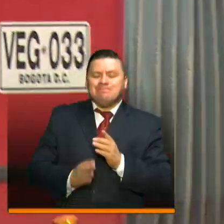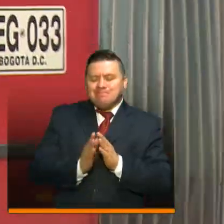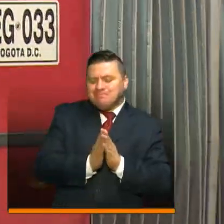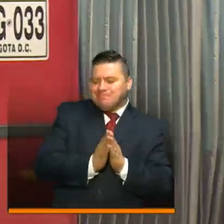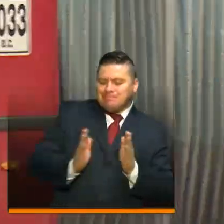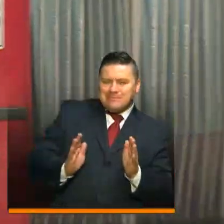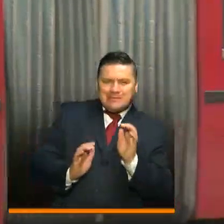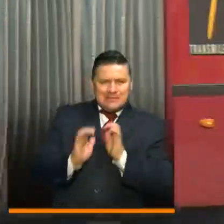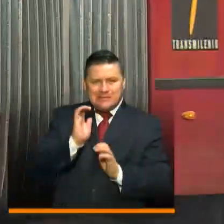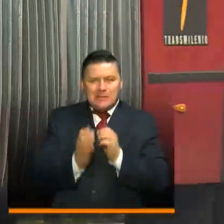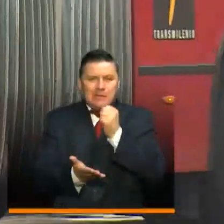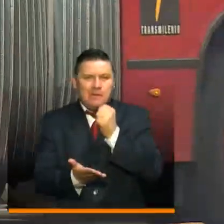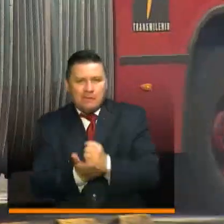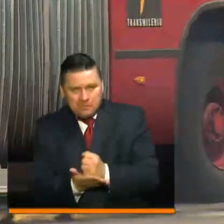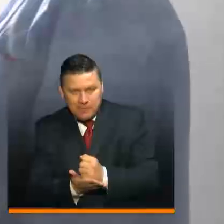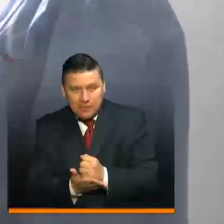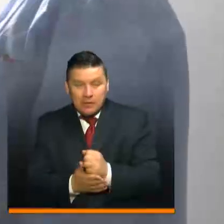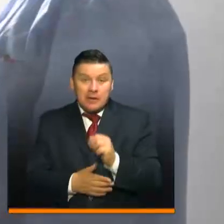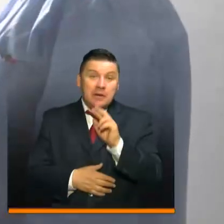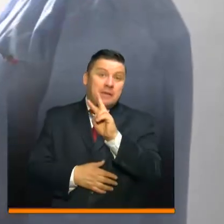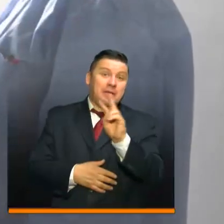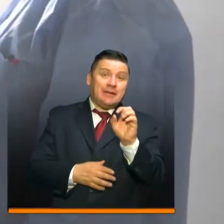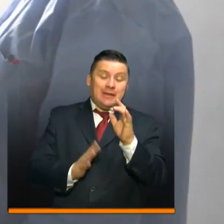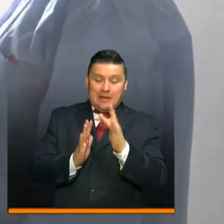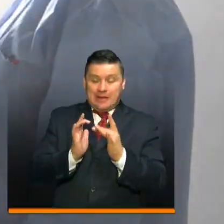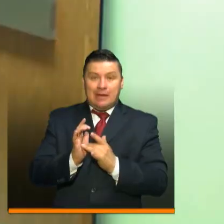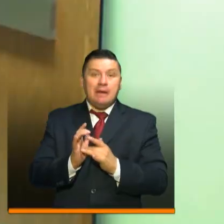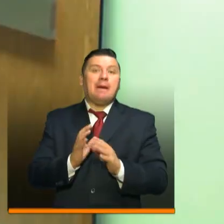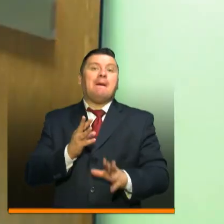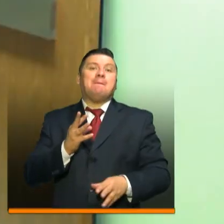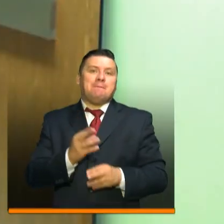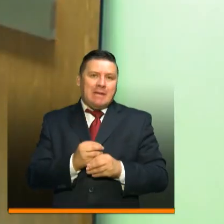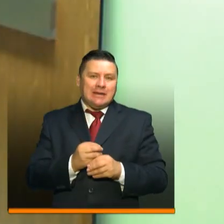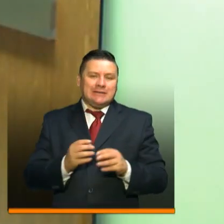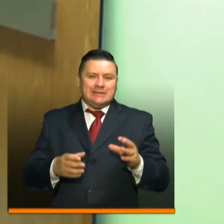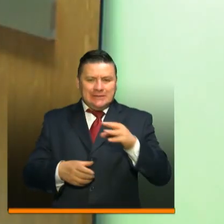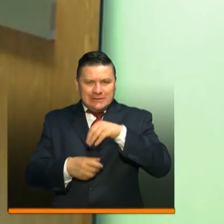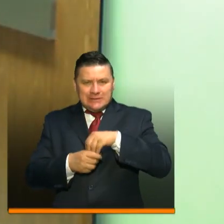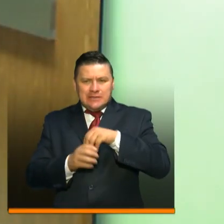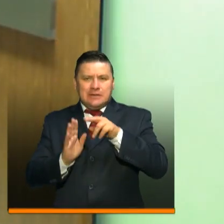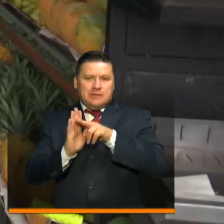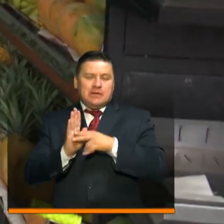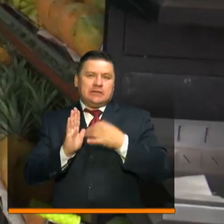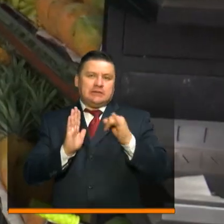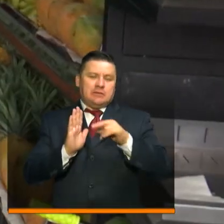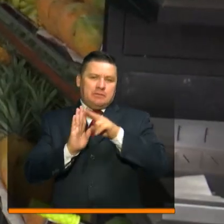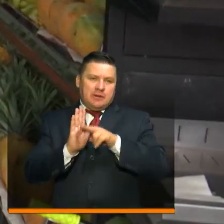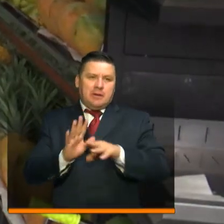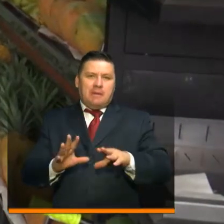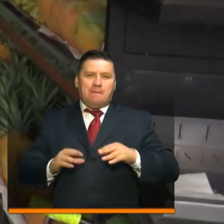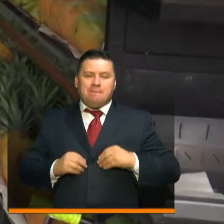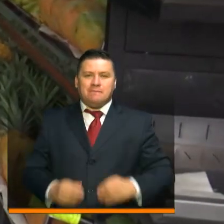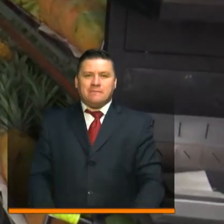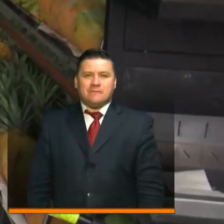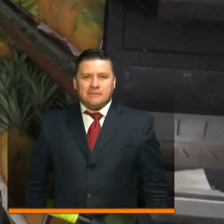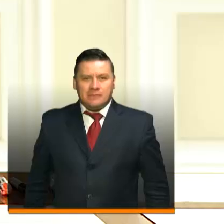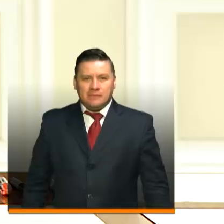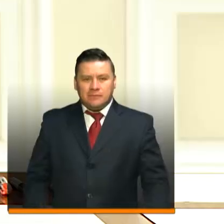aislamiento preventivo obligatorio hasta el 27 de abril también implica reforzar otras medidas que ya se han adoptado.